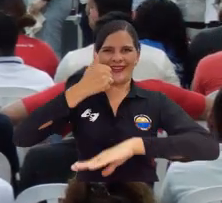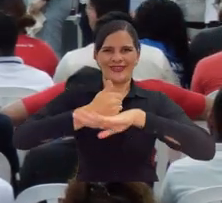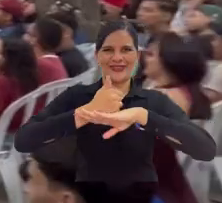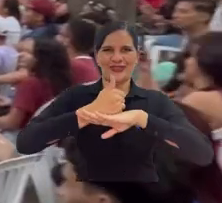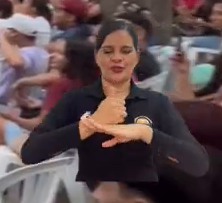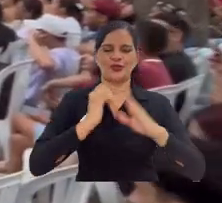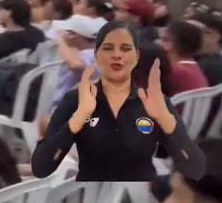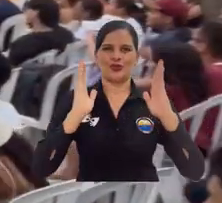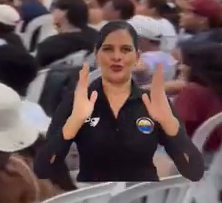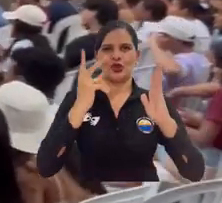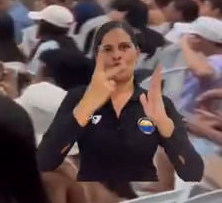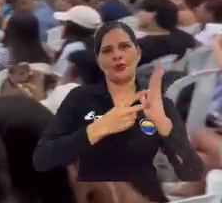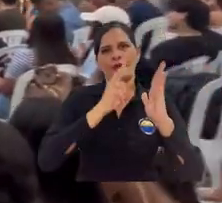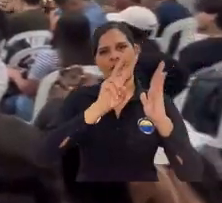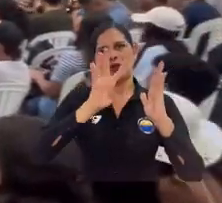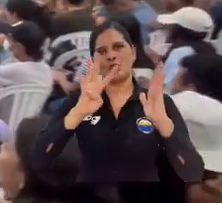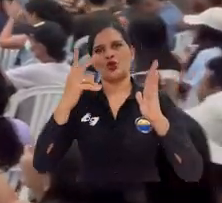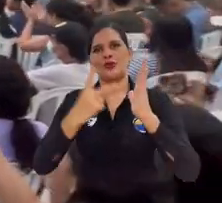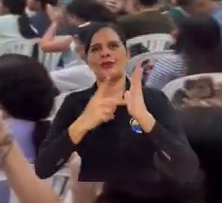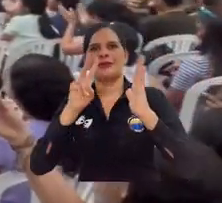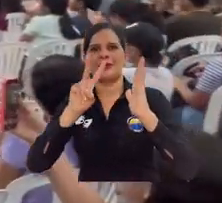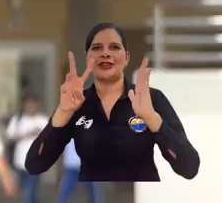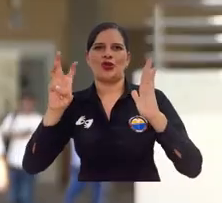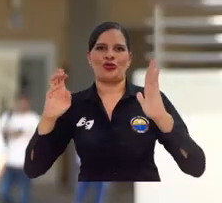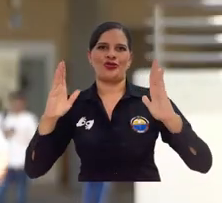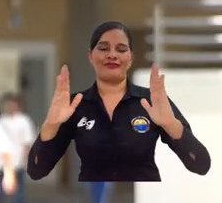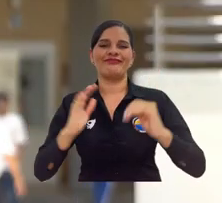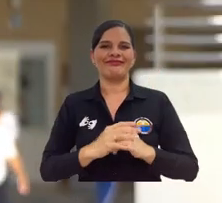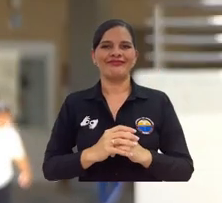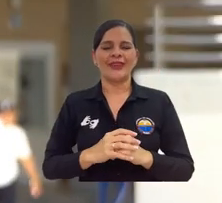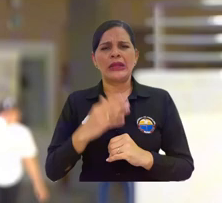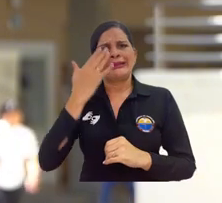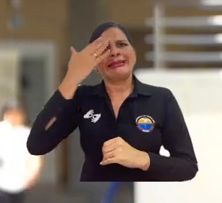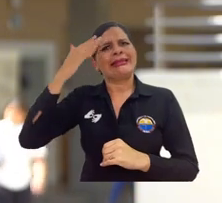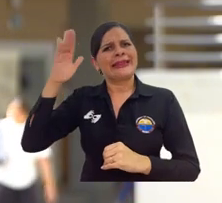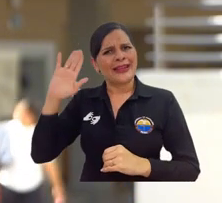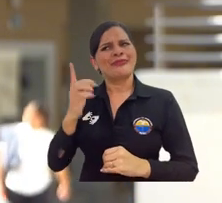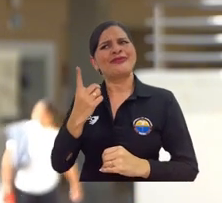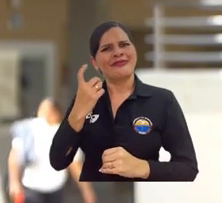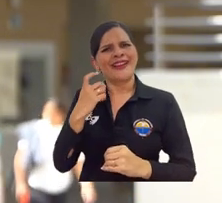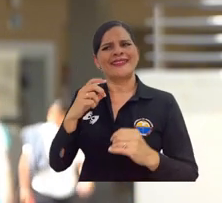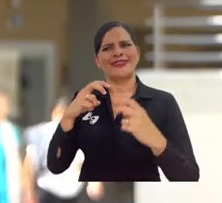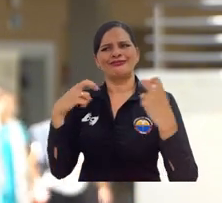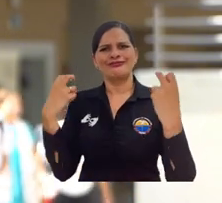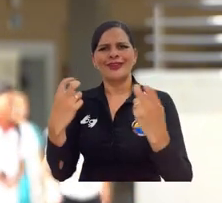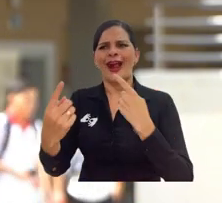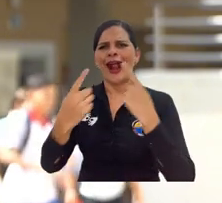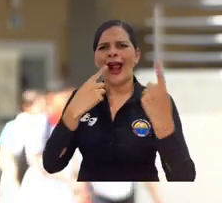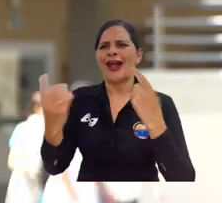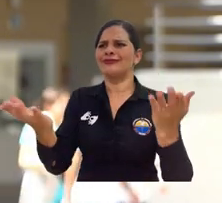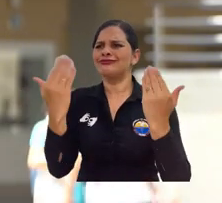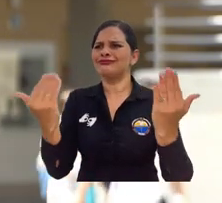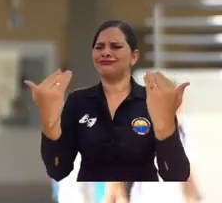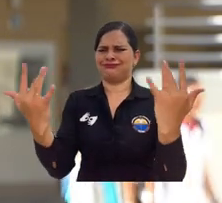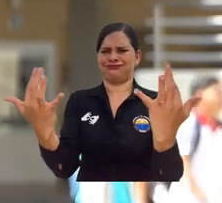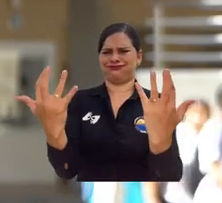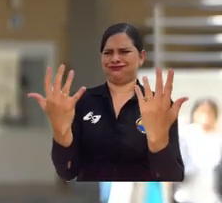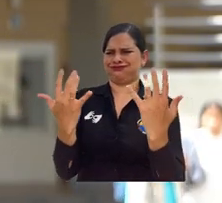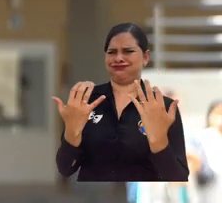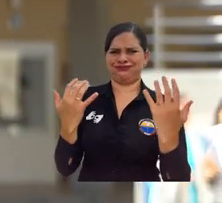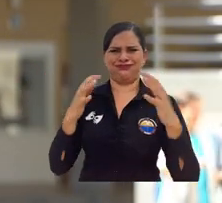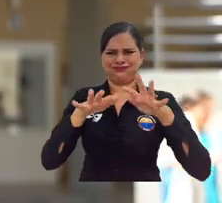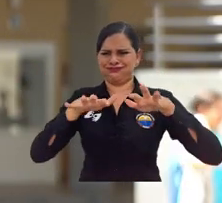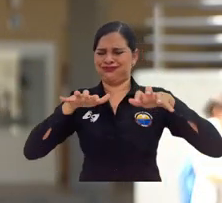rector del periodo 2024-2028. Hace mucho tiempo que no sucedan estos espacios, pero además de eso, con tanta convocatoria.